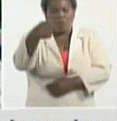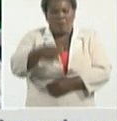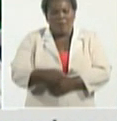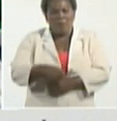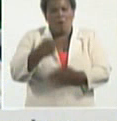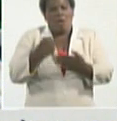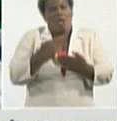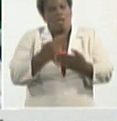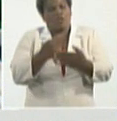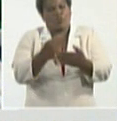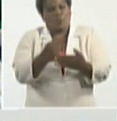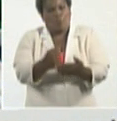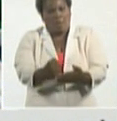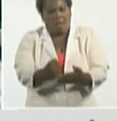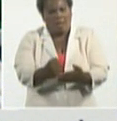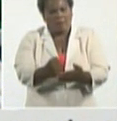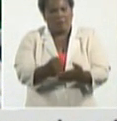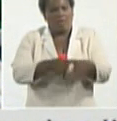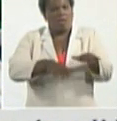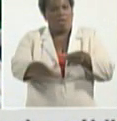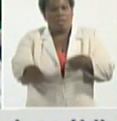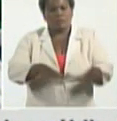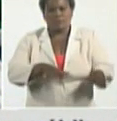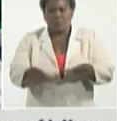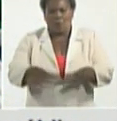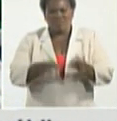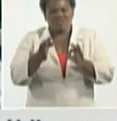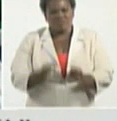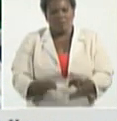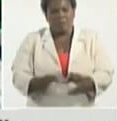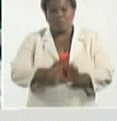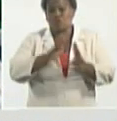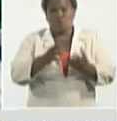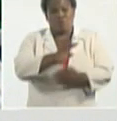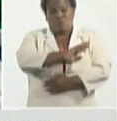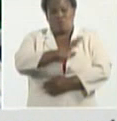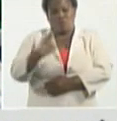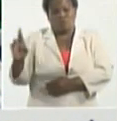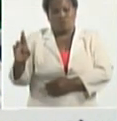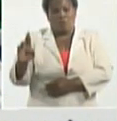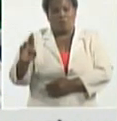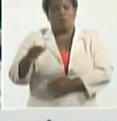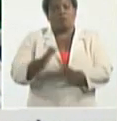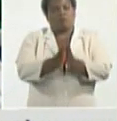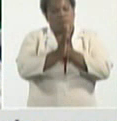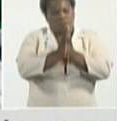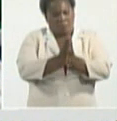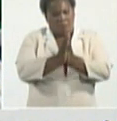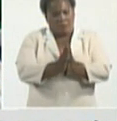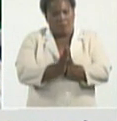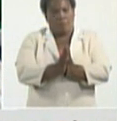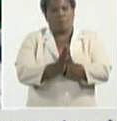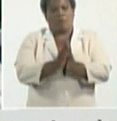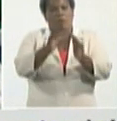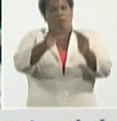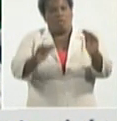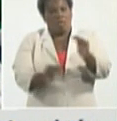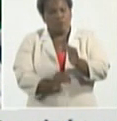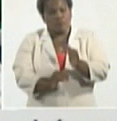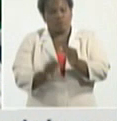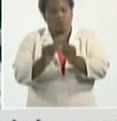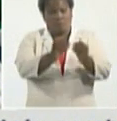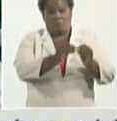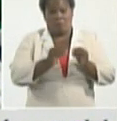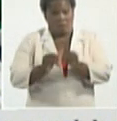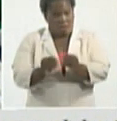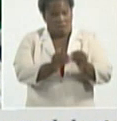con todas las actividades de la revolución en que se produzca una reducción de esta alta pandemia que